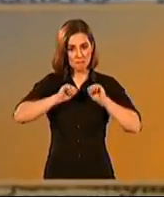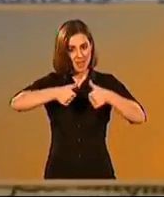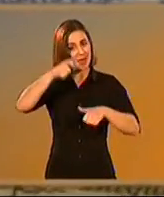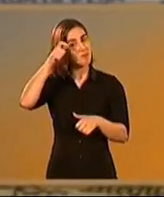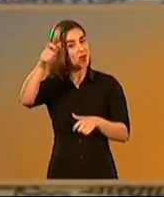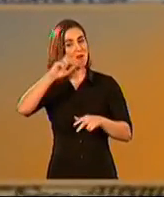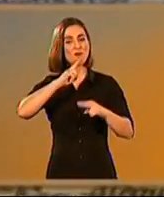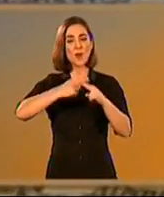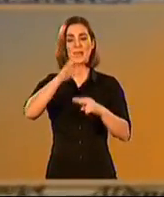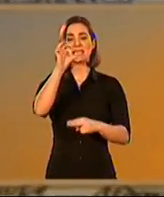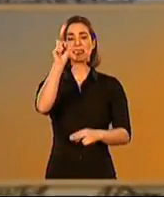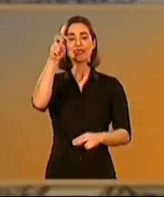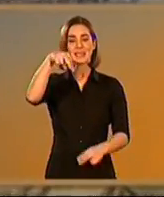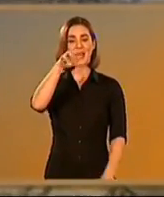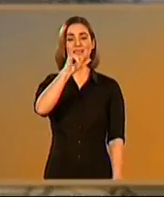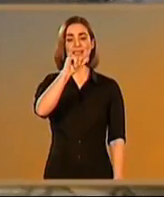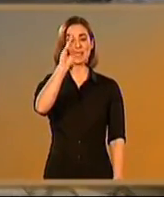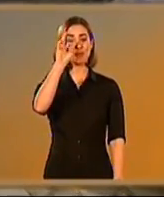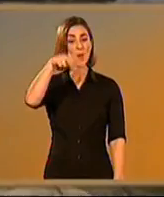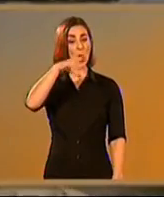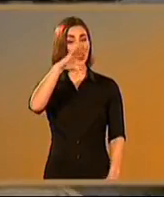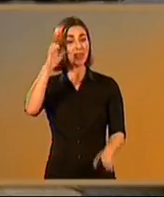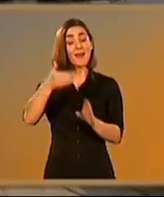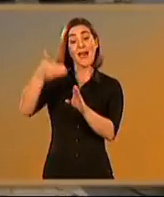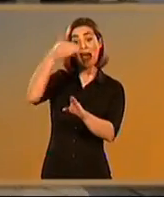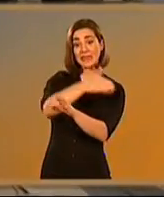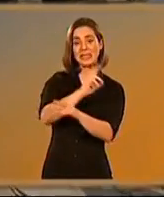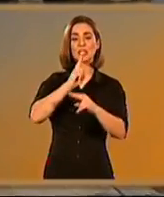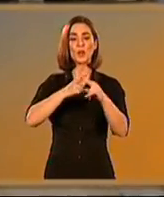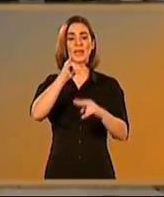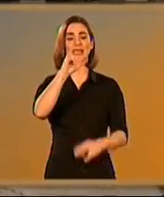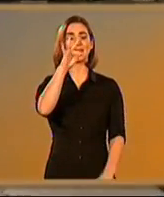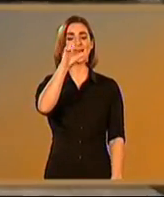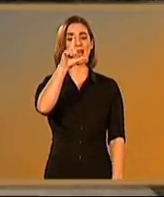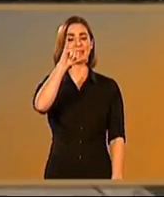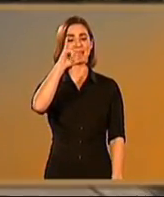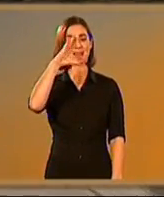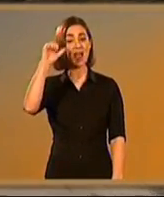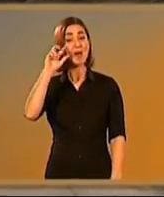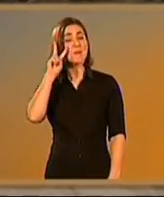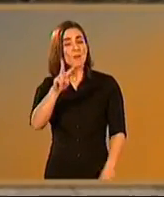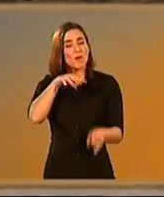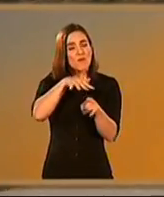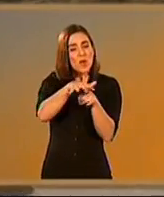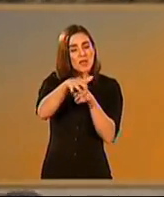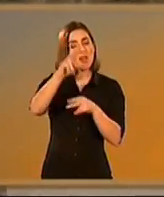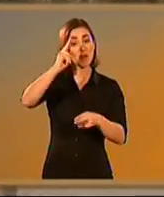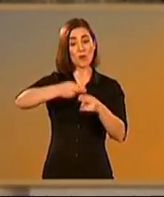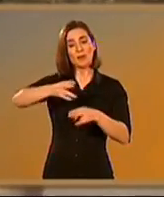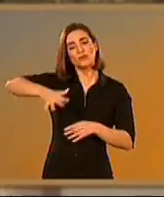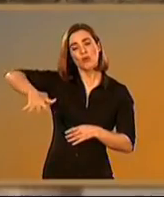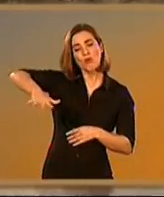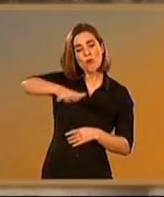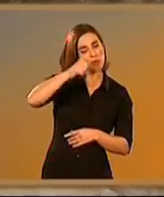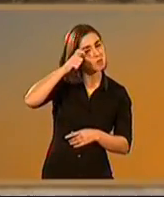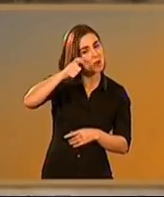Aunque algo apartada de la vía Augusta, iniciamos en Santiponce nuestra ruta. Un viaje impregnado de la presencia